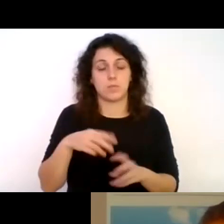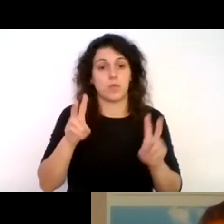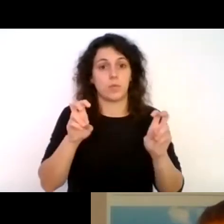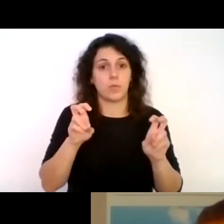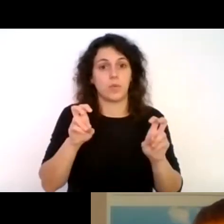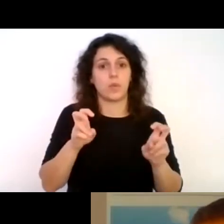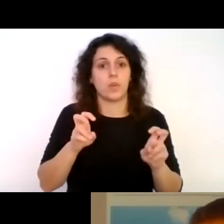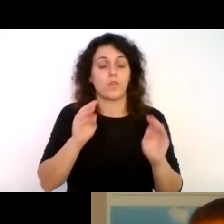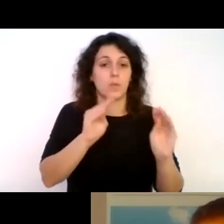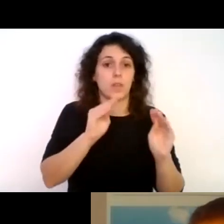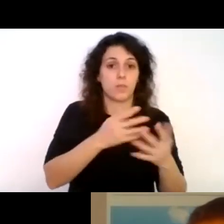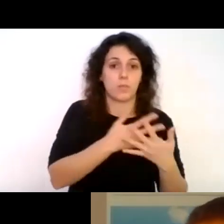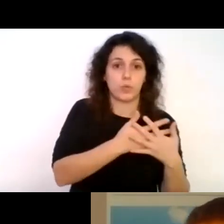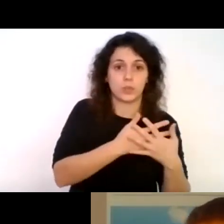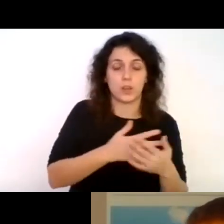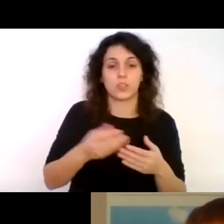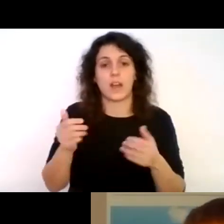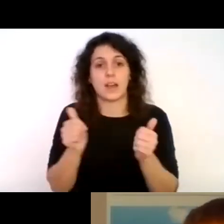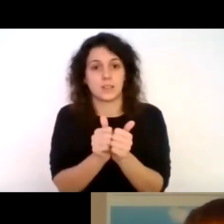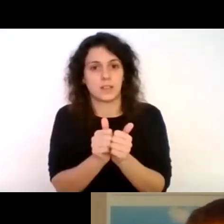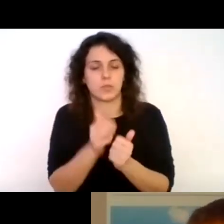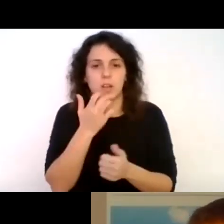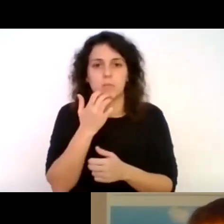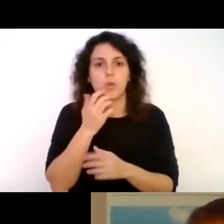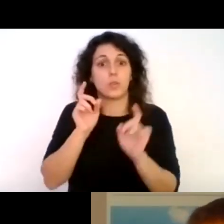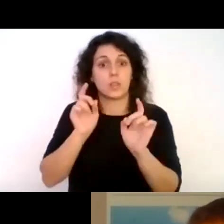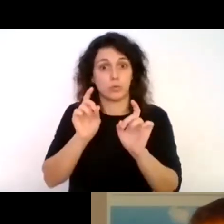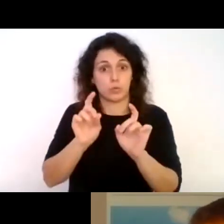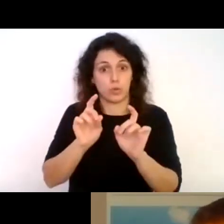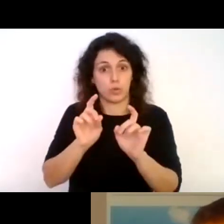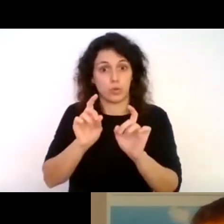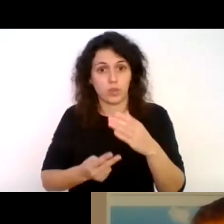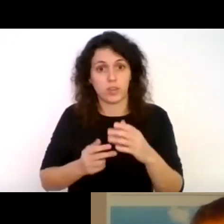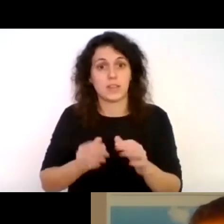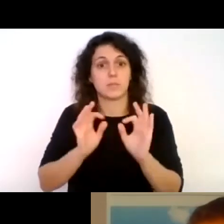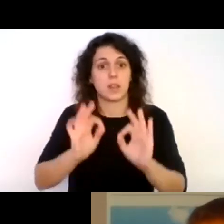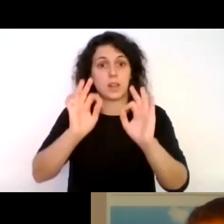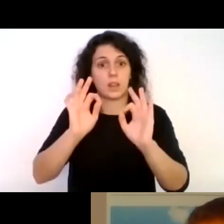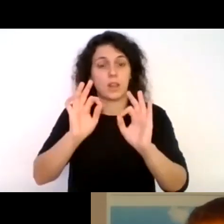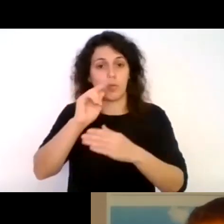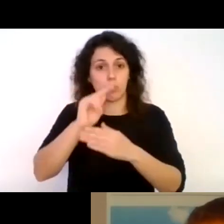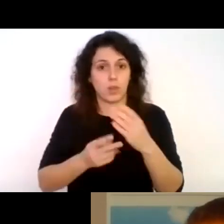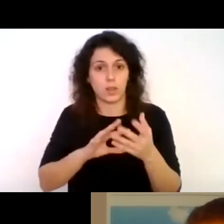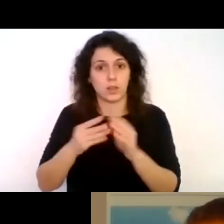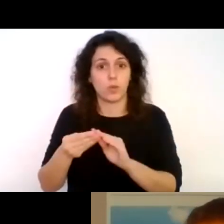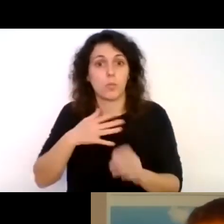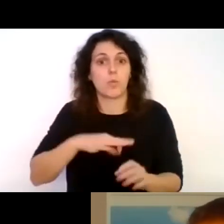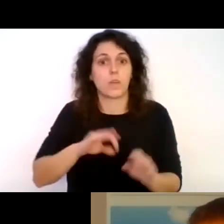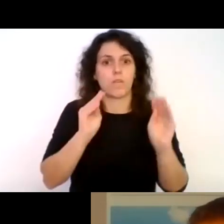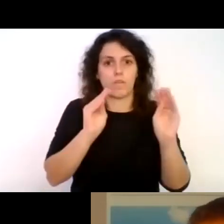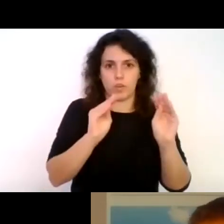asistentes, los instructores de buceo, por ejemplo, que están especializados en buceo, pueden dictar cursos de